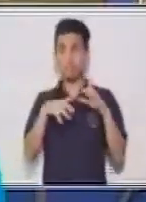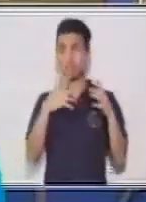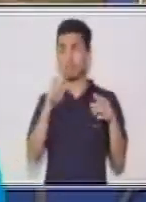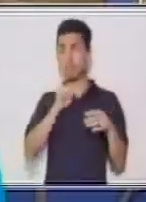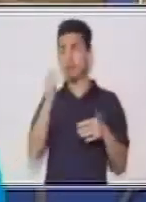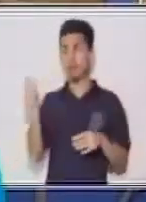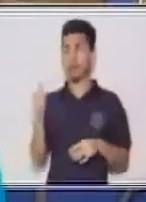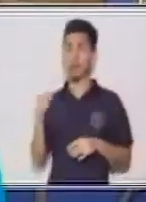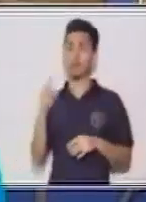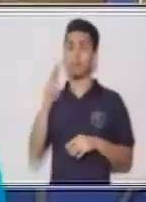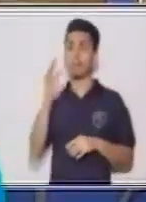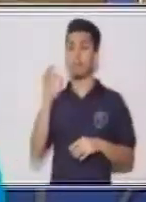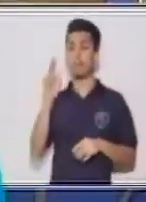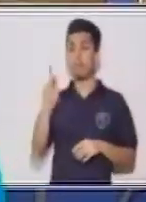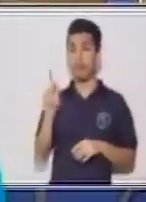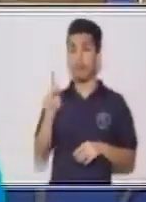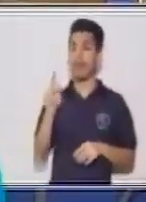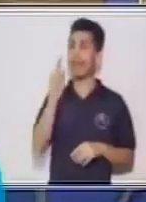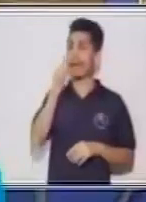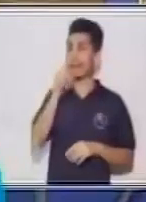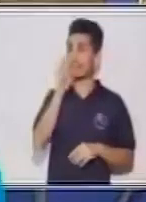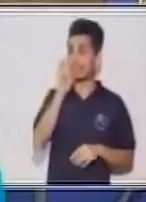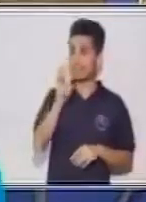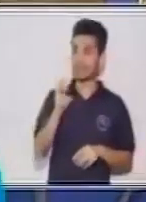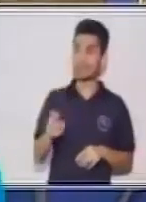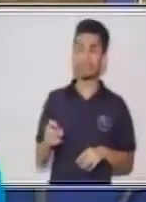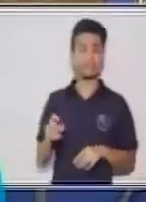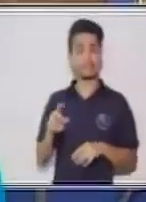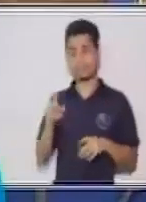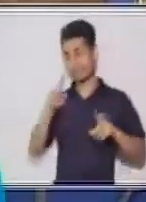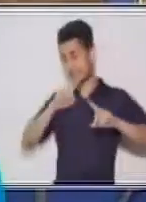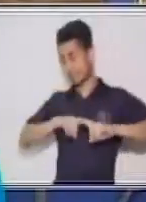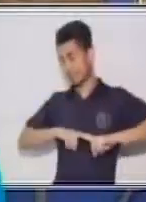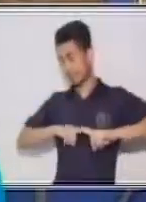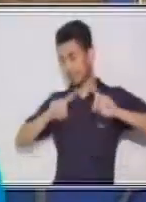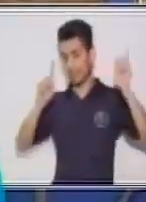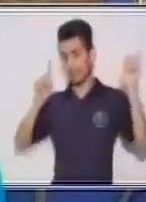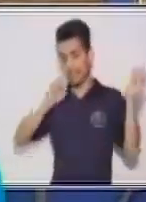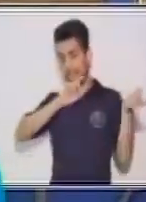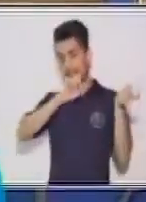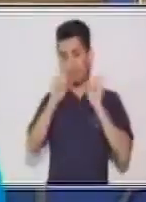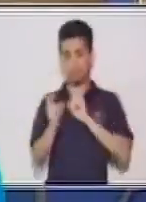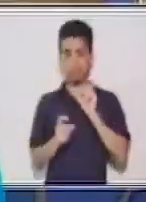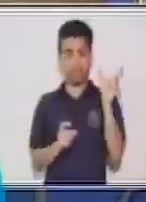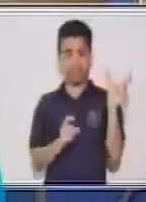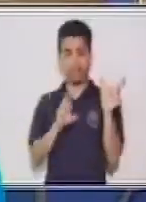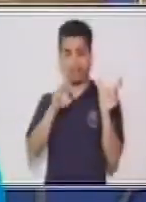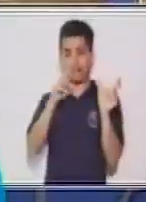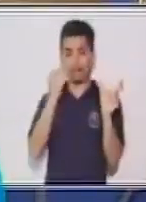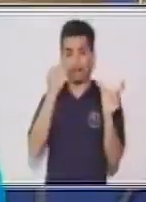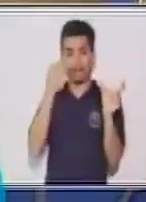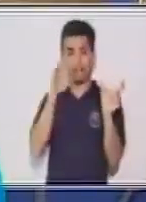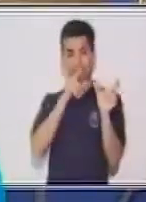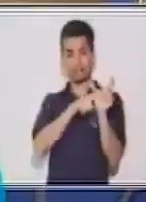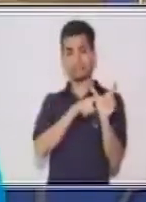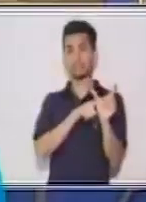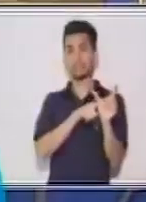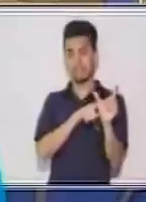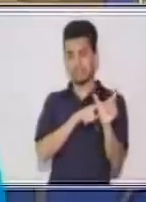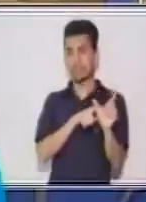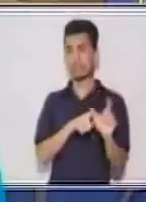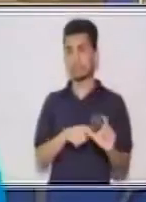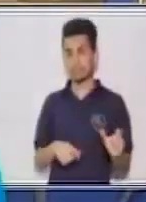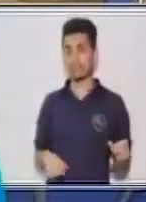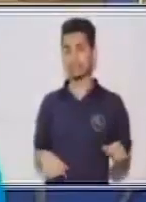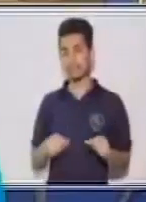yo voy. Ahí esquemáticamente se cambió por completo. Y entonces, ¿qué fue lo que provocó? Sí